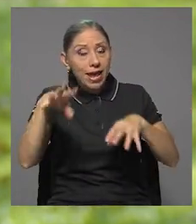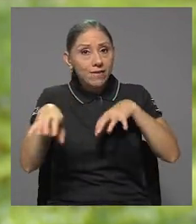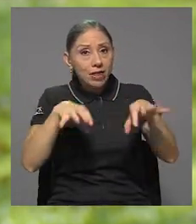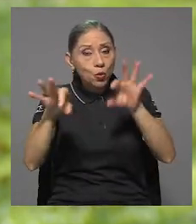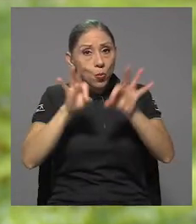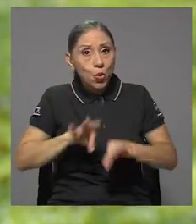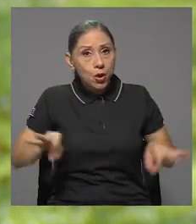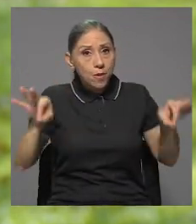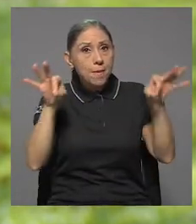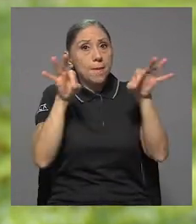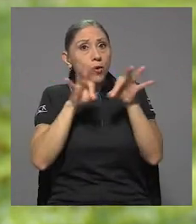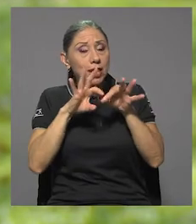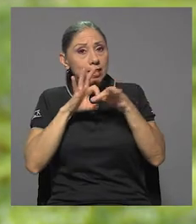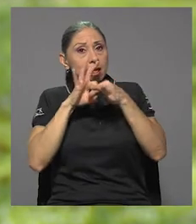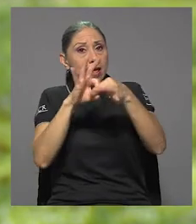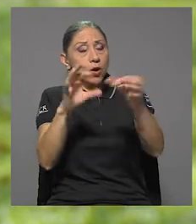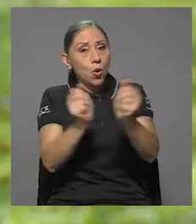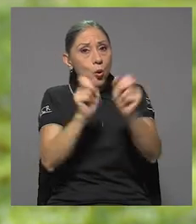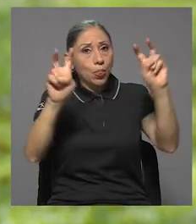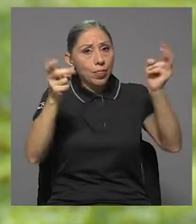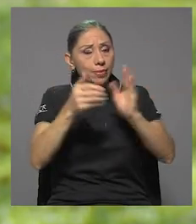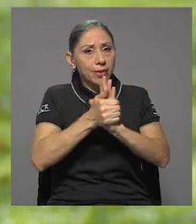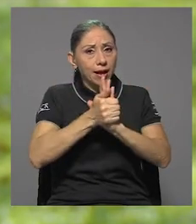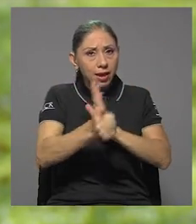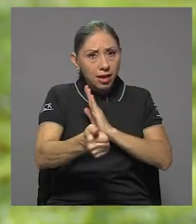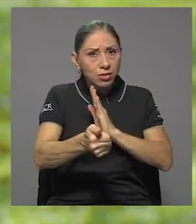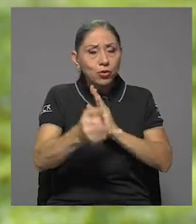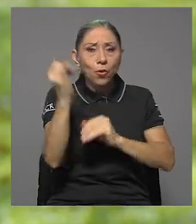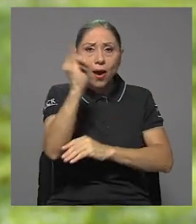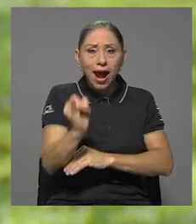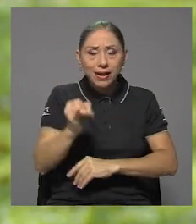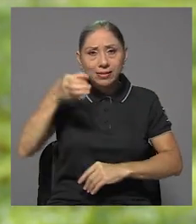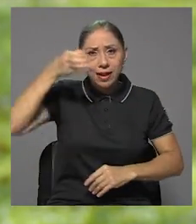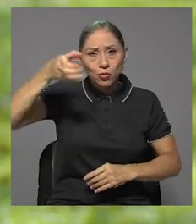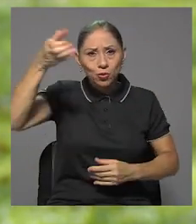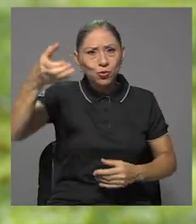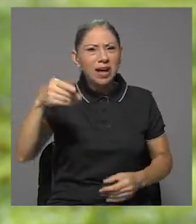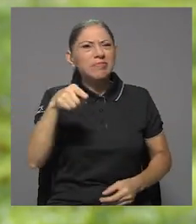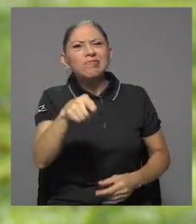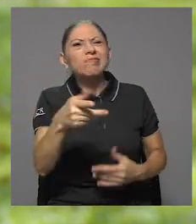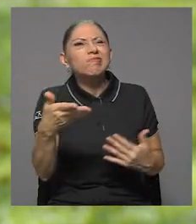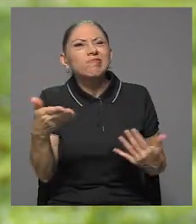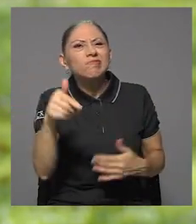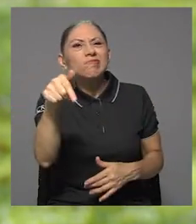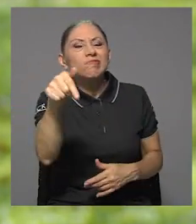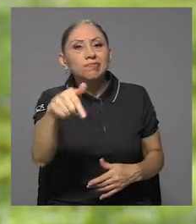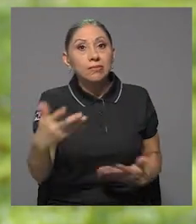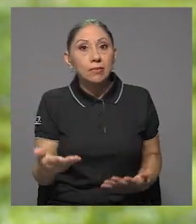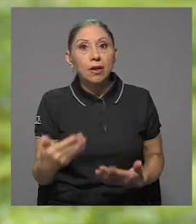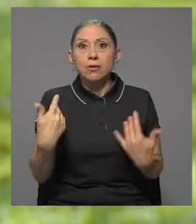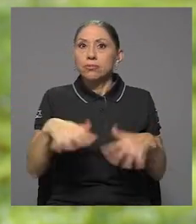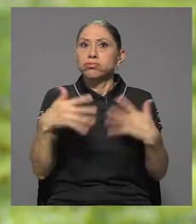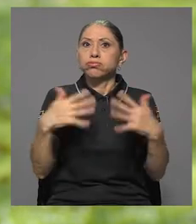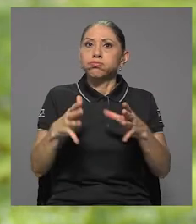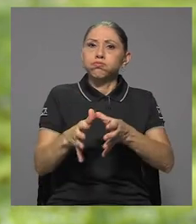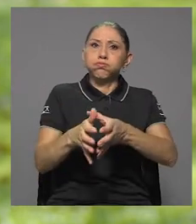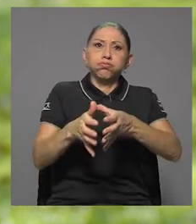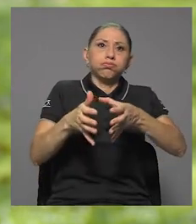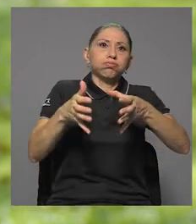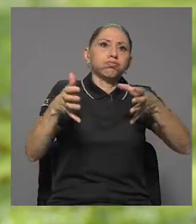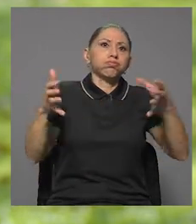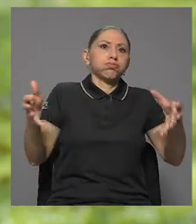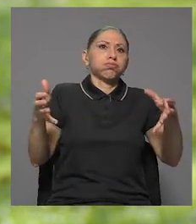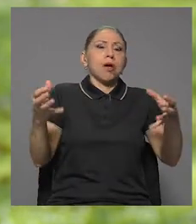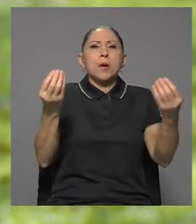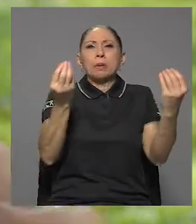tiene que ver precisamente con toda esta temática del talento y del arte y la cultura. ¿De qué se trata este evento? Porque es muy grande en